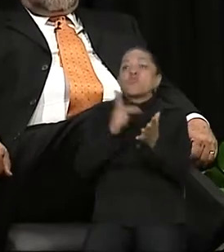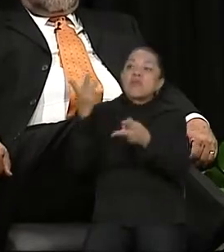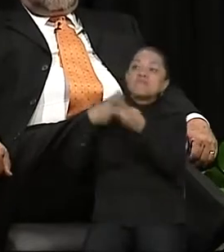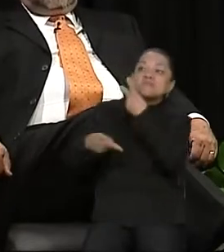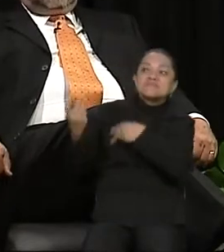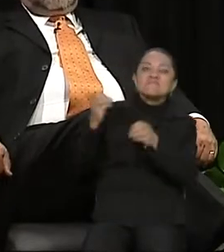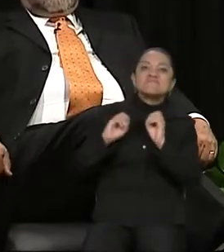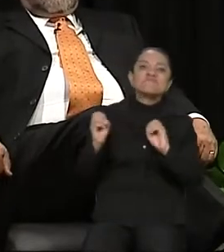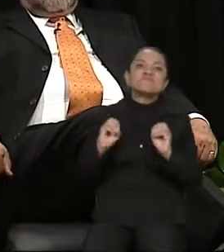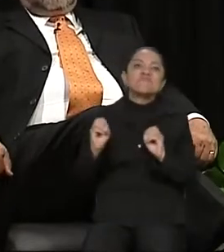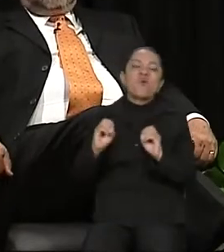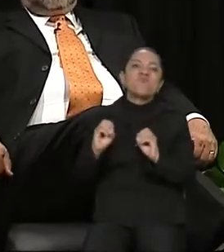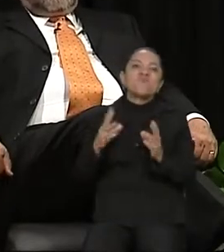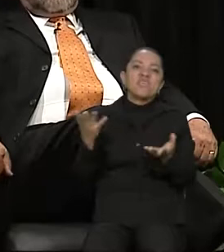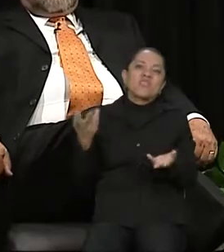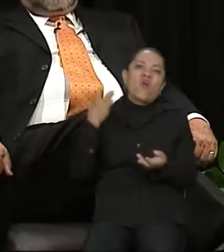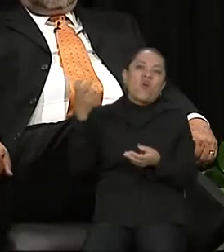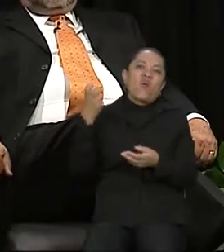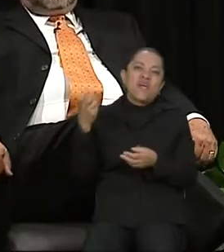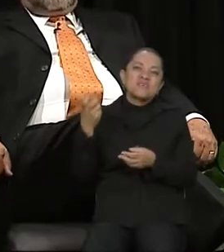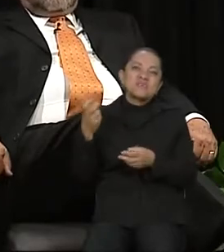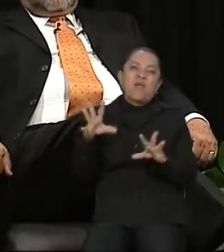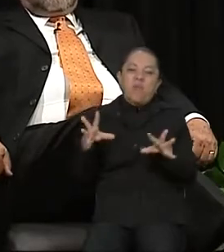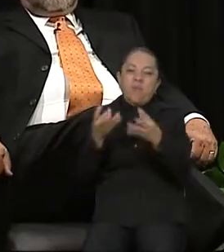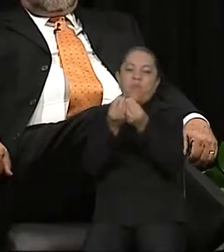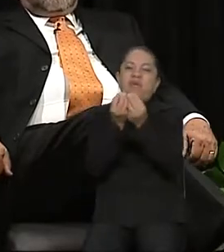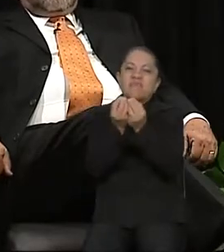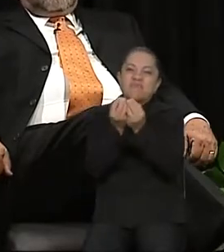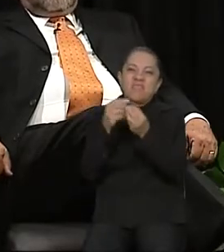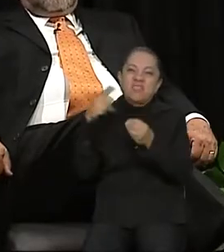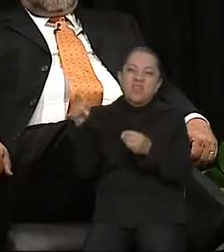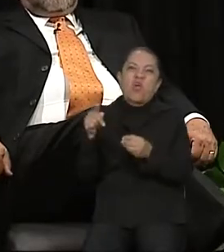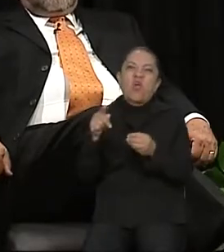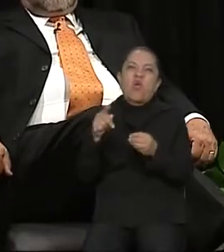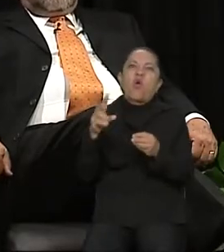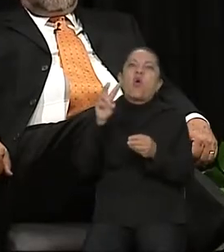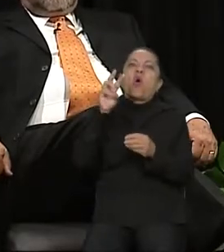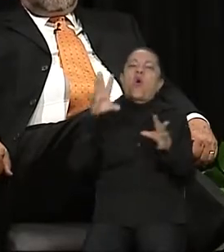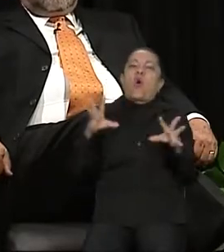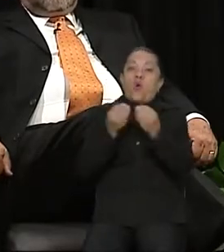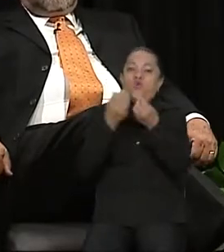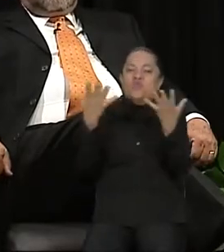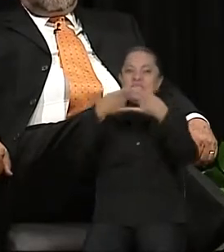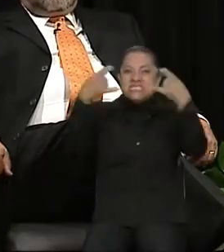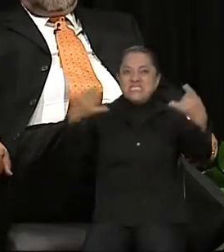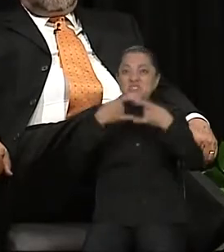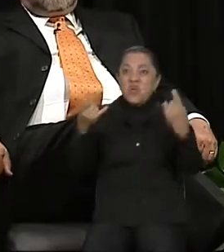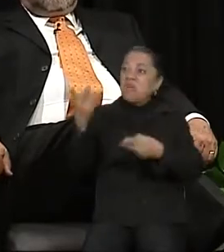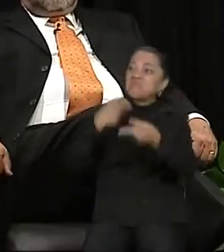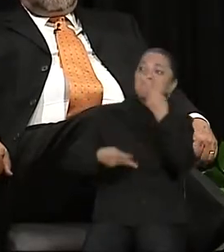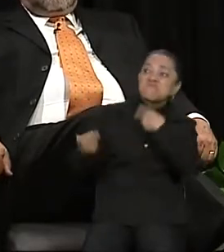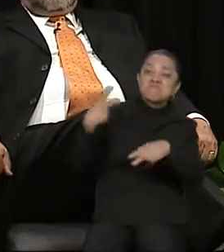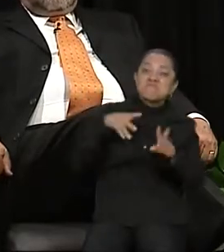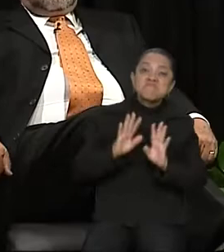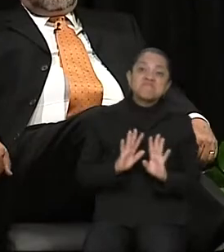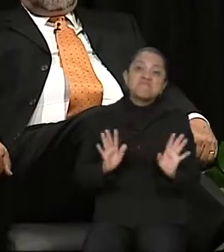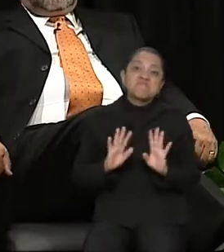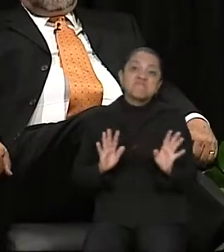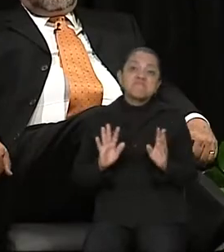Es sin duda lamentable que los candidatos de la coalición Juntos Haremos Historia, sí, efectivamente, están haciendo historia,